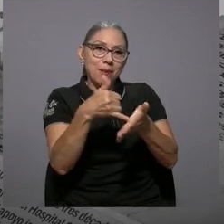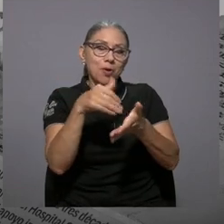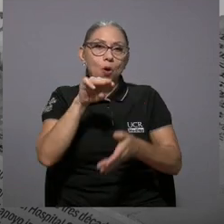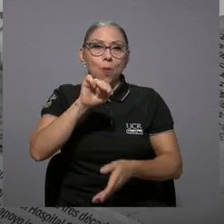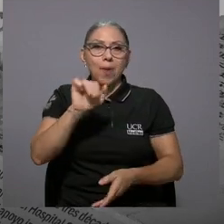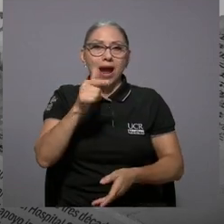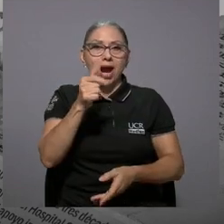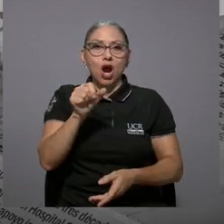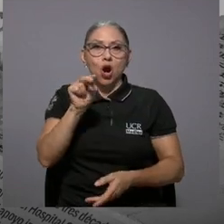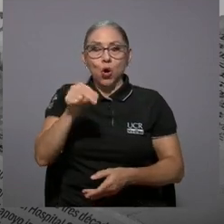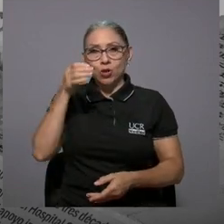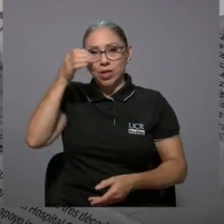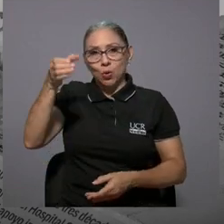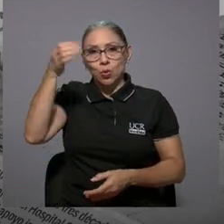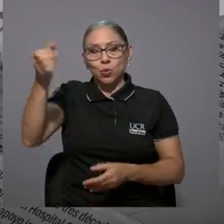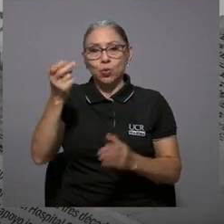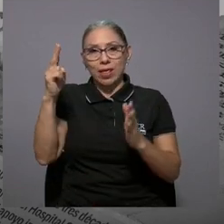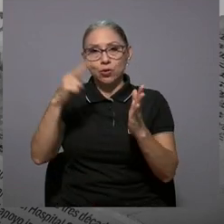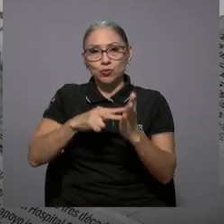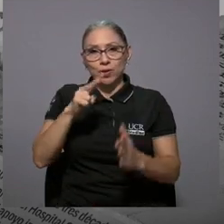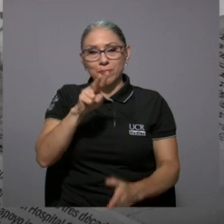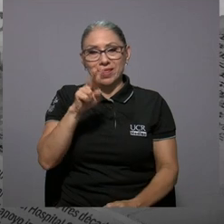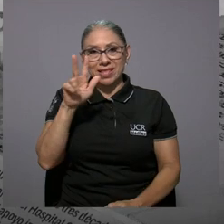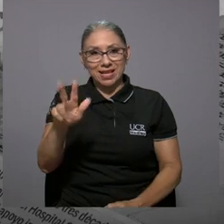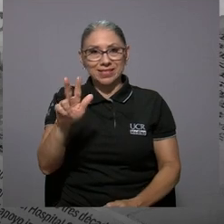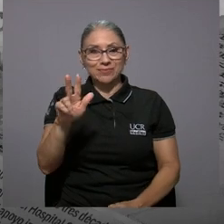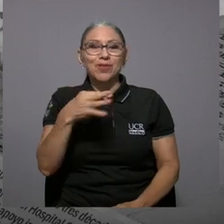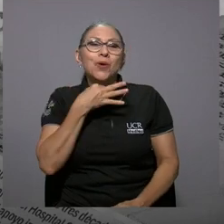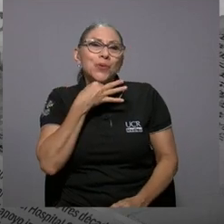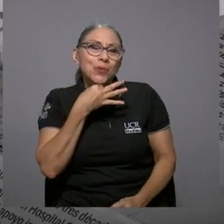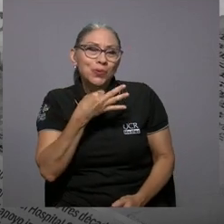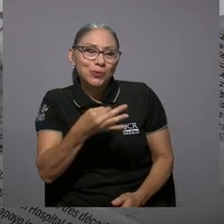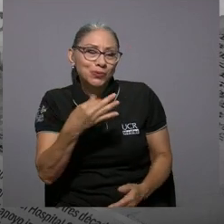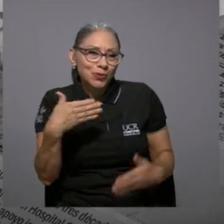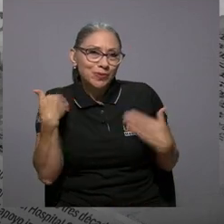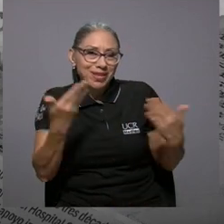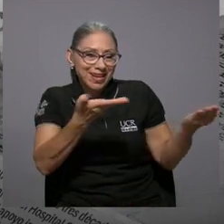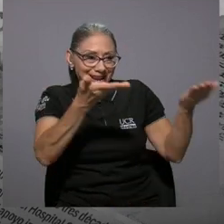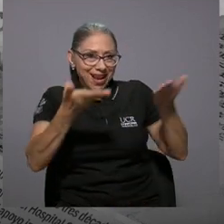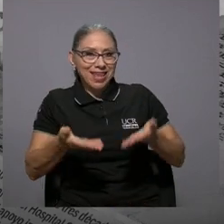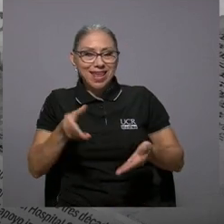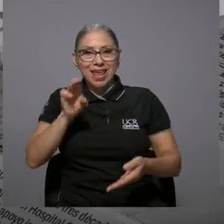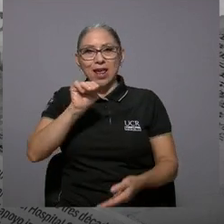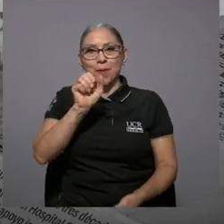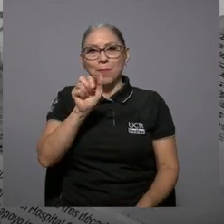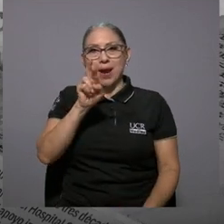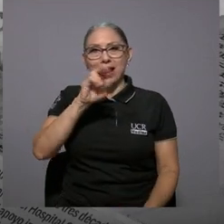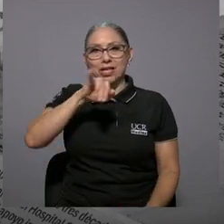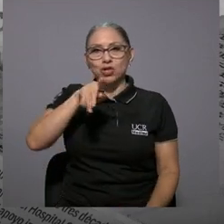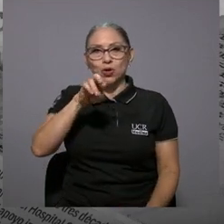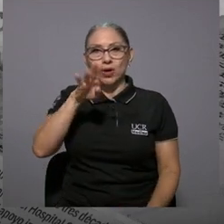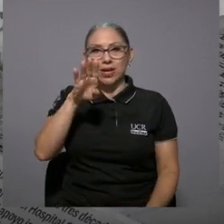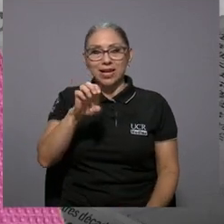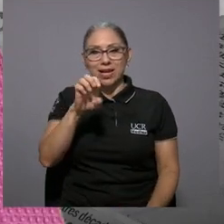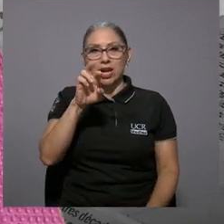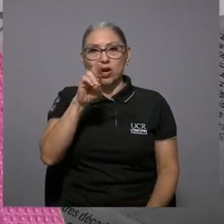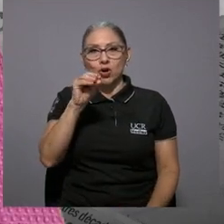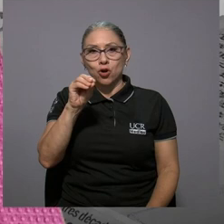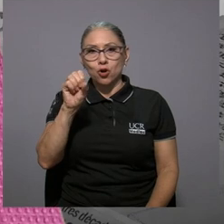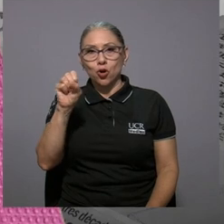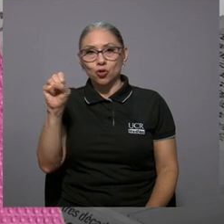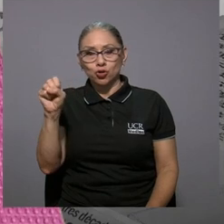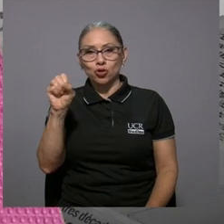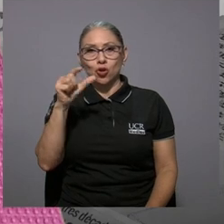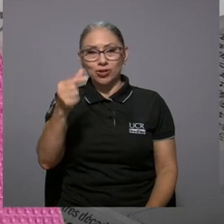a quien ya le otorgaron el Premio Magón de Cultura 2023. Un gusto tenerla aquí,